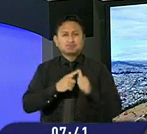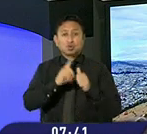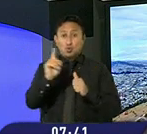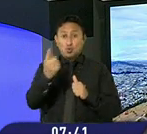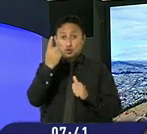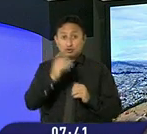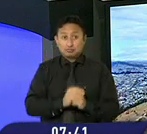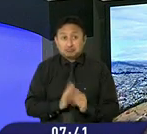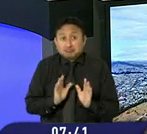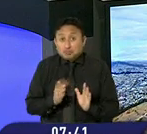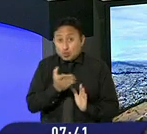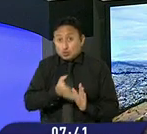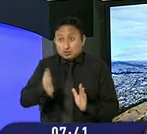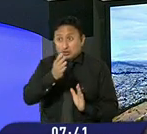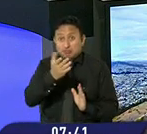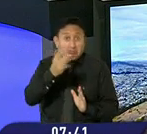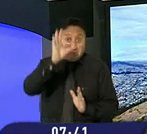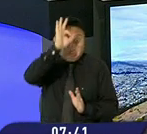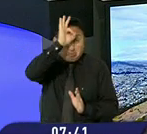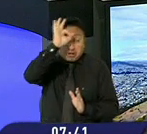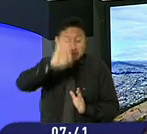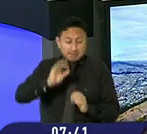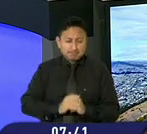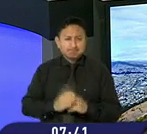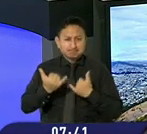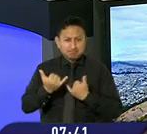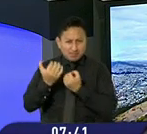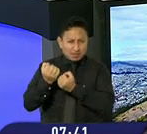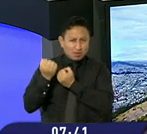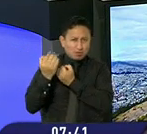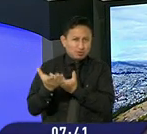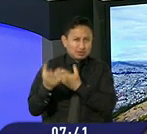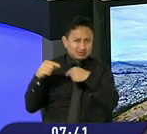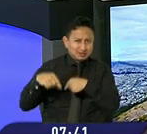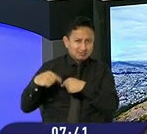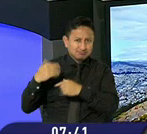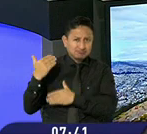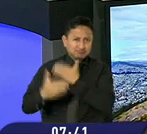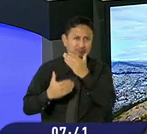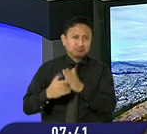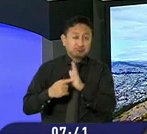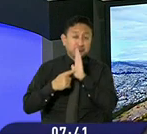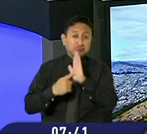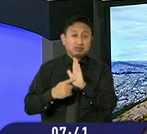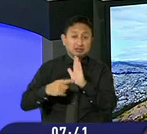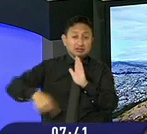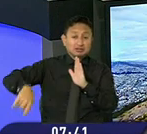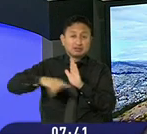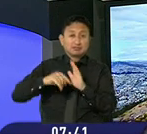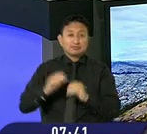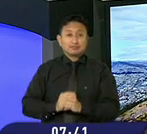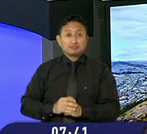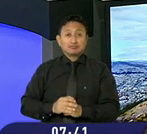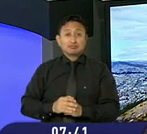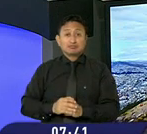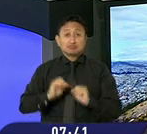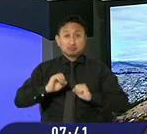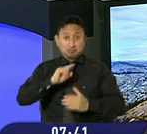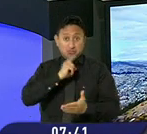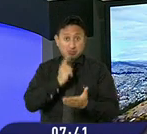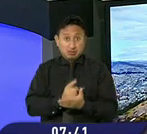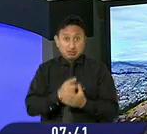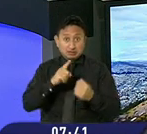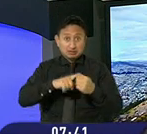seguramente usted no lo conocía, hecho particular dentro de nuestra historia que corrobora la afirmación de la que estamos hablando.